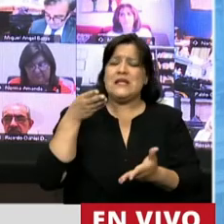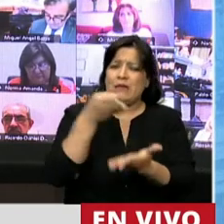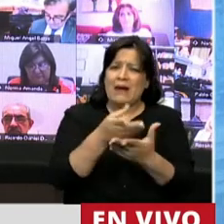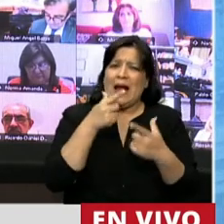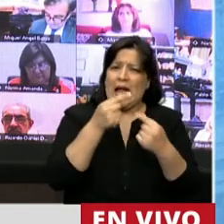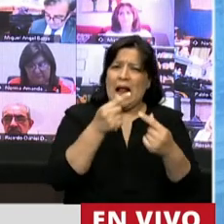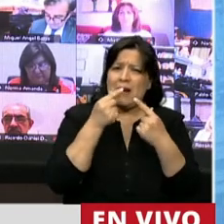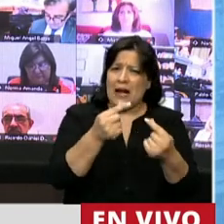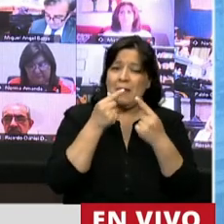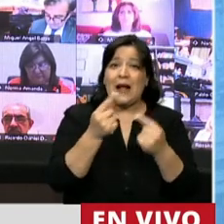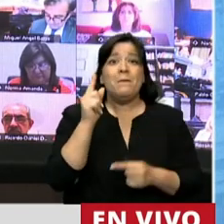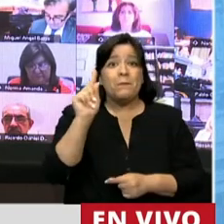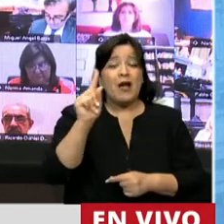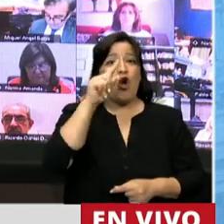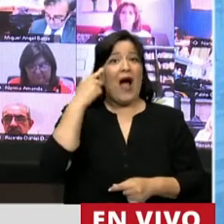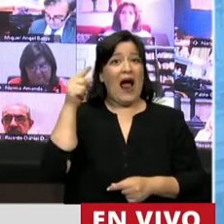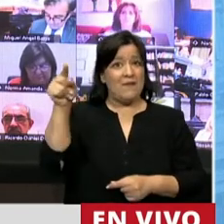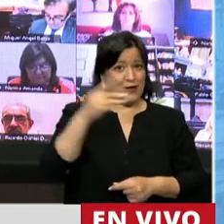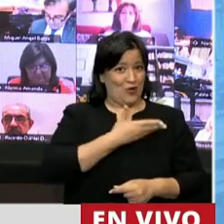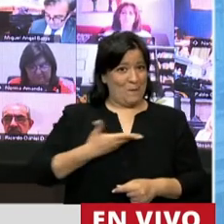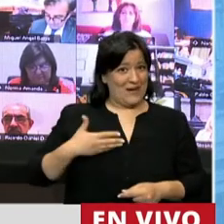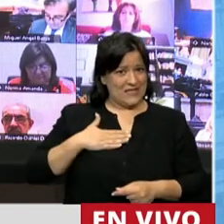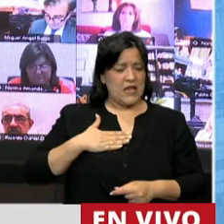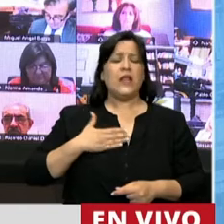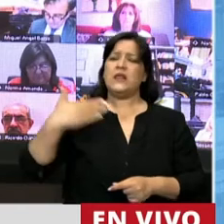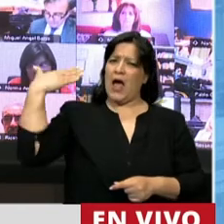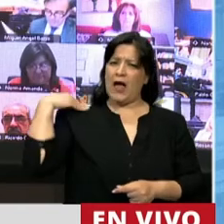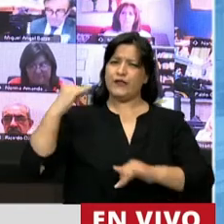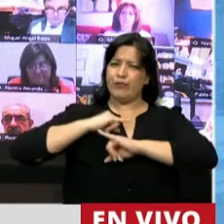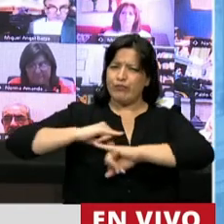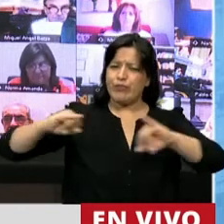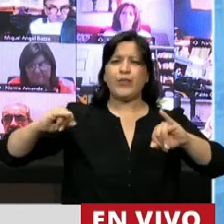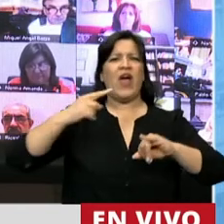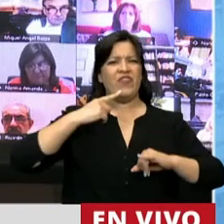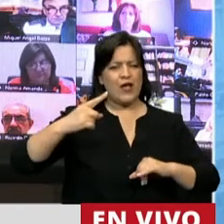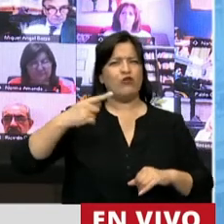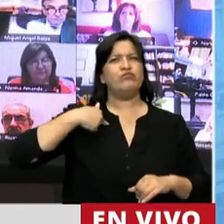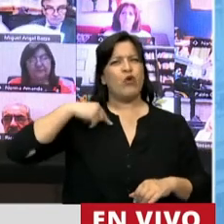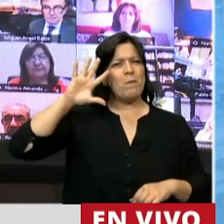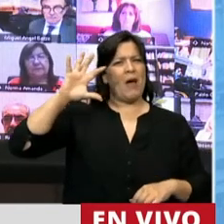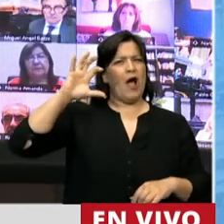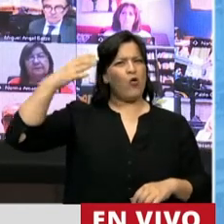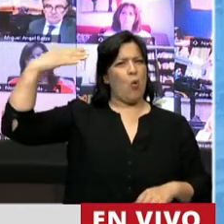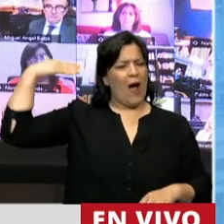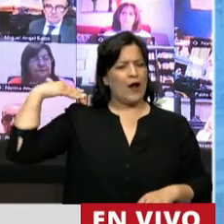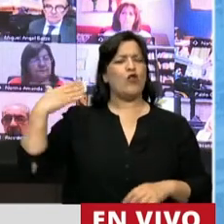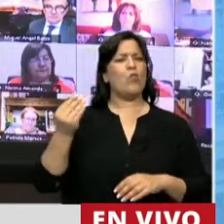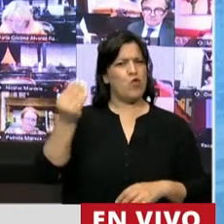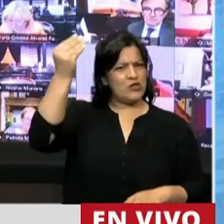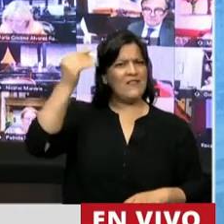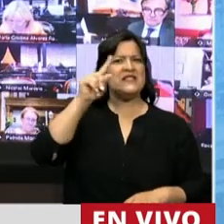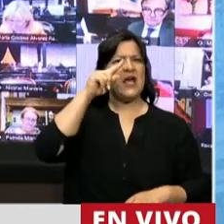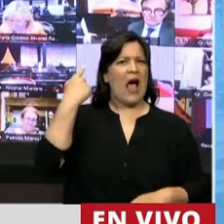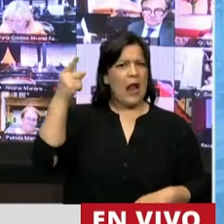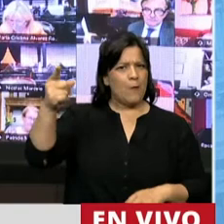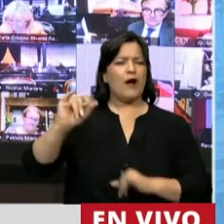presidente Alberto Fernández lo planteó en campaña en varias oportunidades. Recuerdo que en varias oportunidades hizo referencia